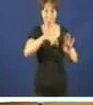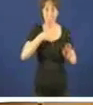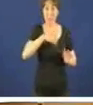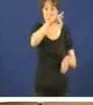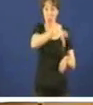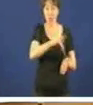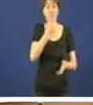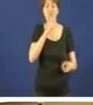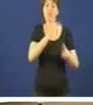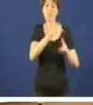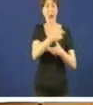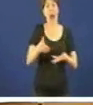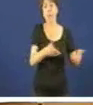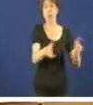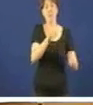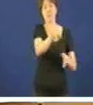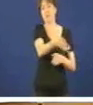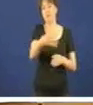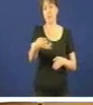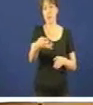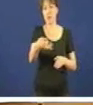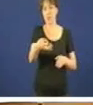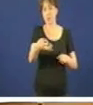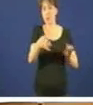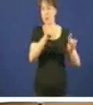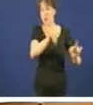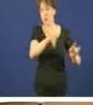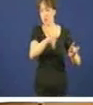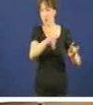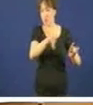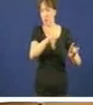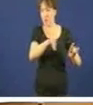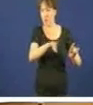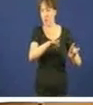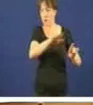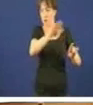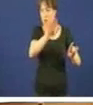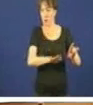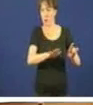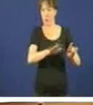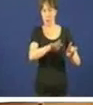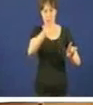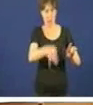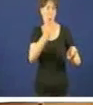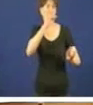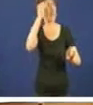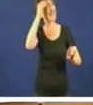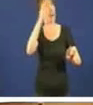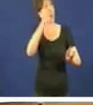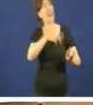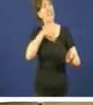cooperando e antepoñendo intereses xeral xa se ve que Mauro Varela galleoso e castellano estaban pensando efectivamente no interese xeral de Galiza